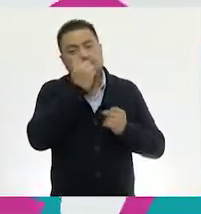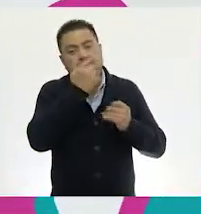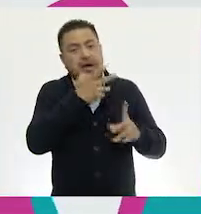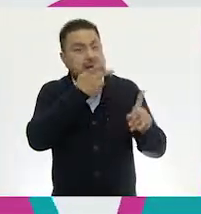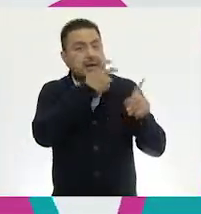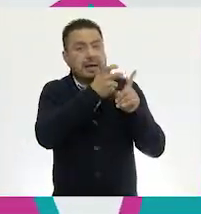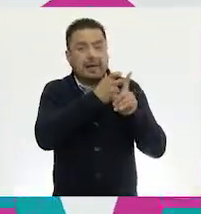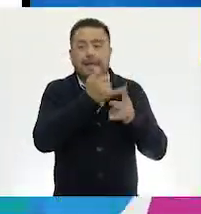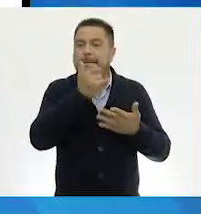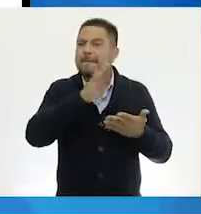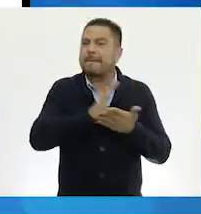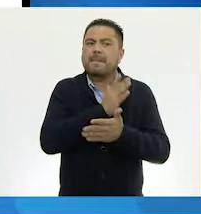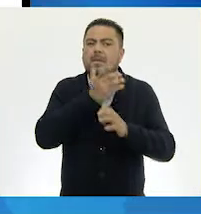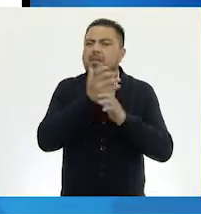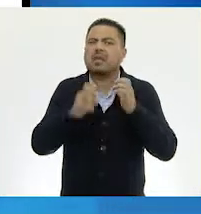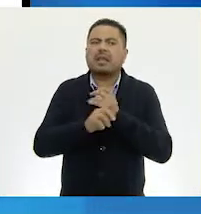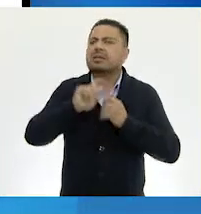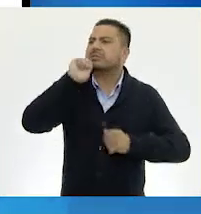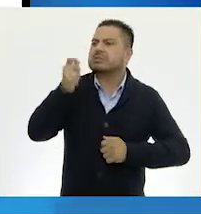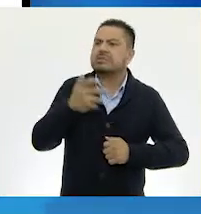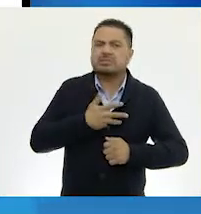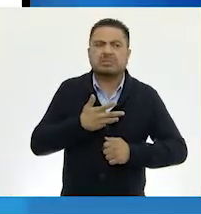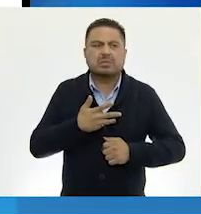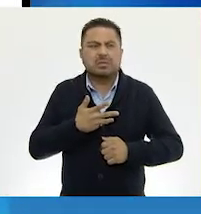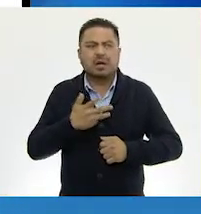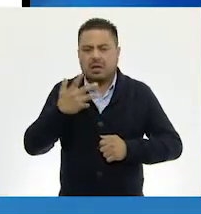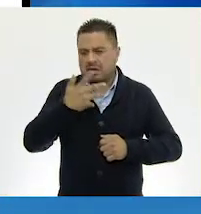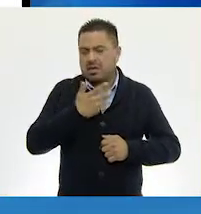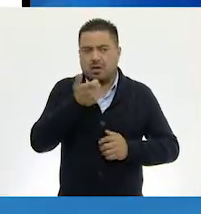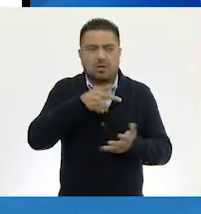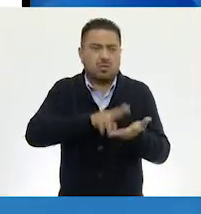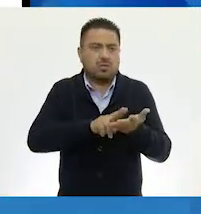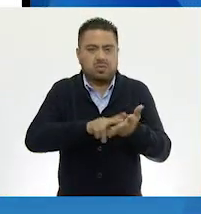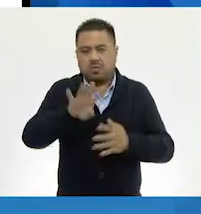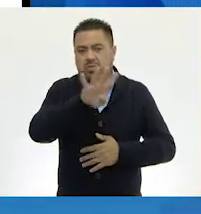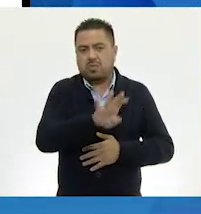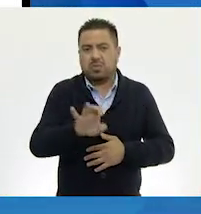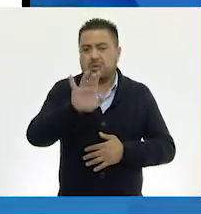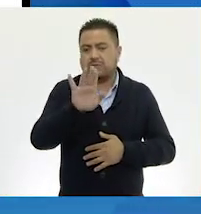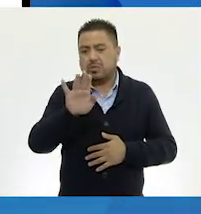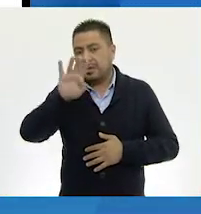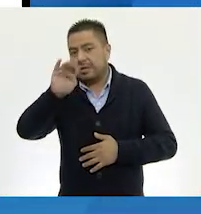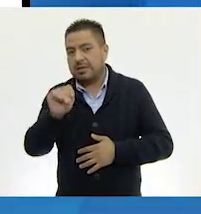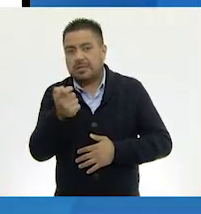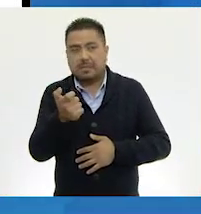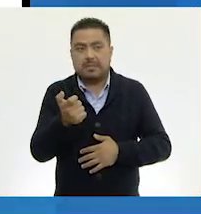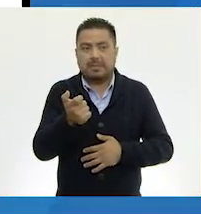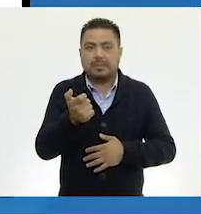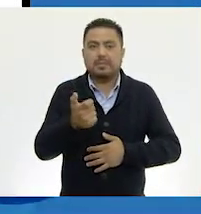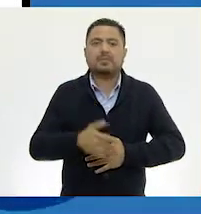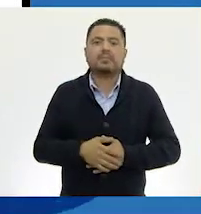está muy bonita. ¿Y qué costo tiene, por favor, maestro? Tiene el precio de cuatrocientos cincuenta y nueve.